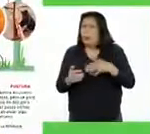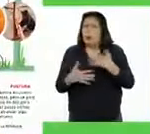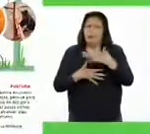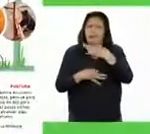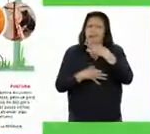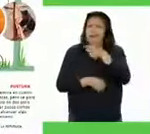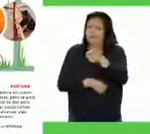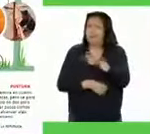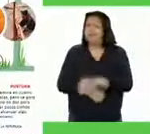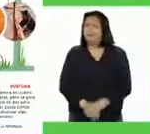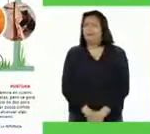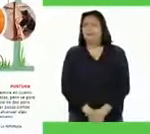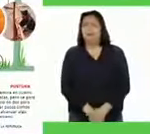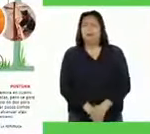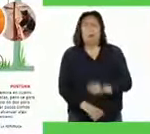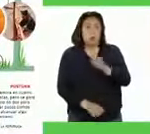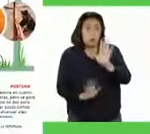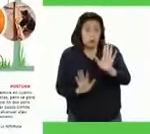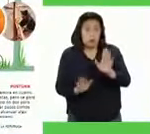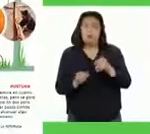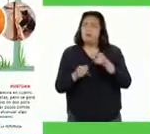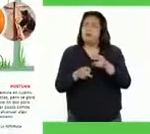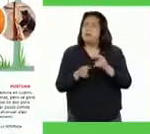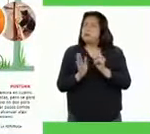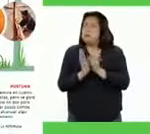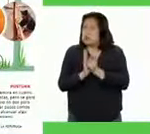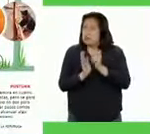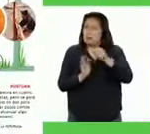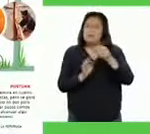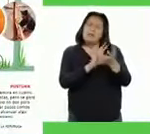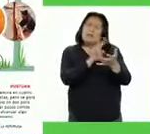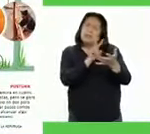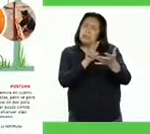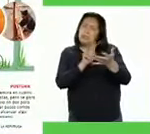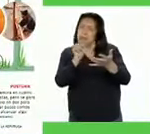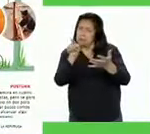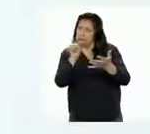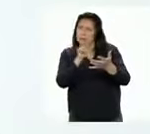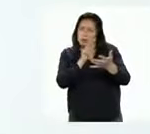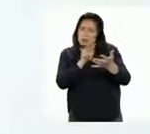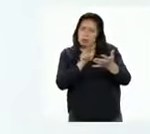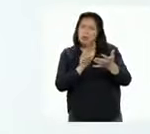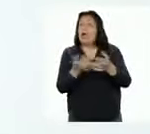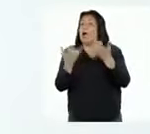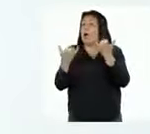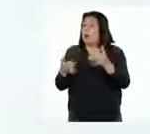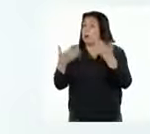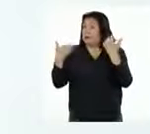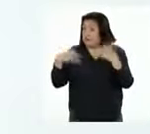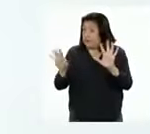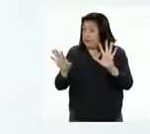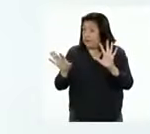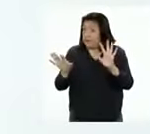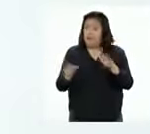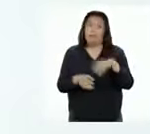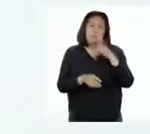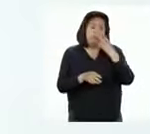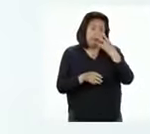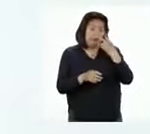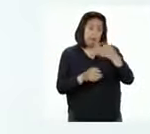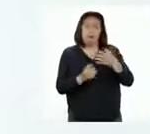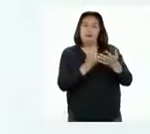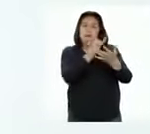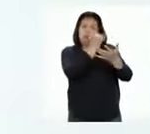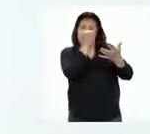interesantes. Tómense unos segundos más. Ahora que hemos visto esta